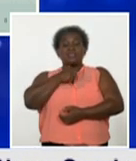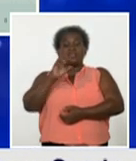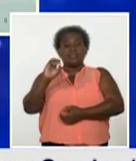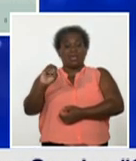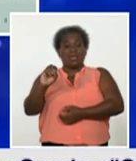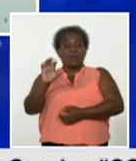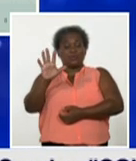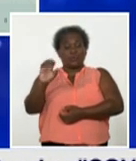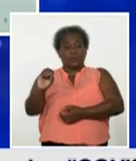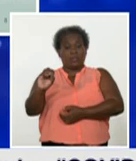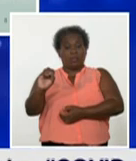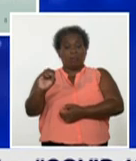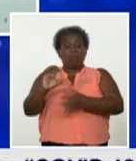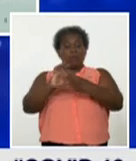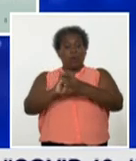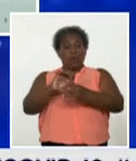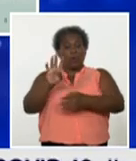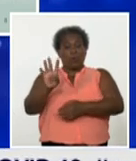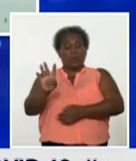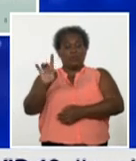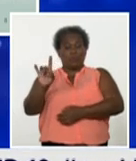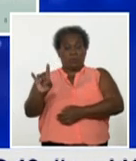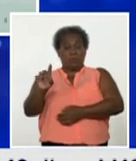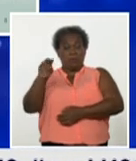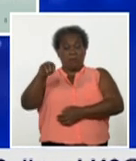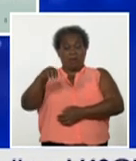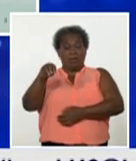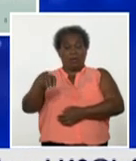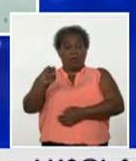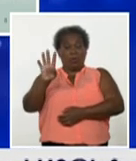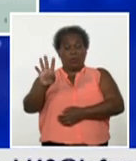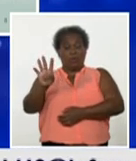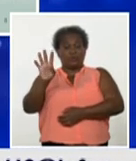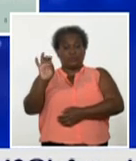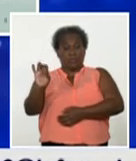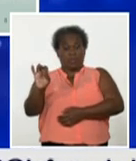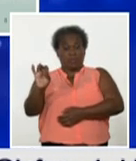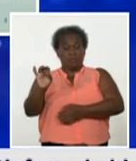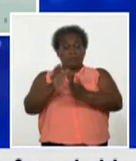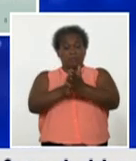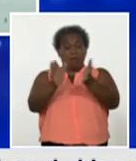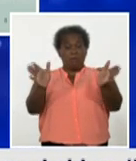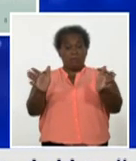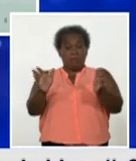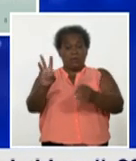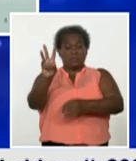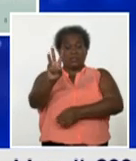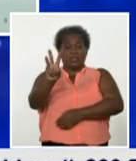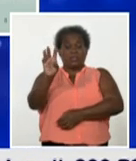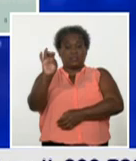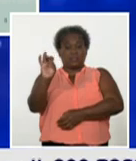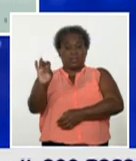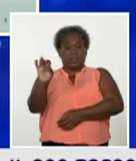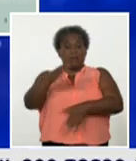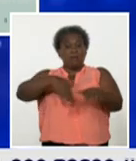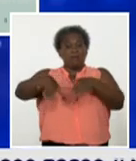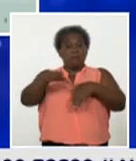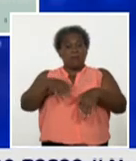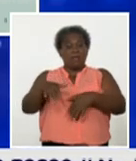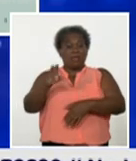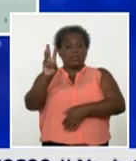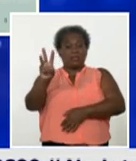Guanabacoa cuarenta nueve Marianao cuarenta siete San Miguel del Padrón treinta y siete Playa treinta y cuatro